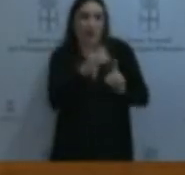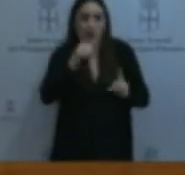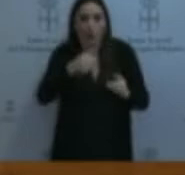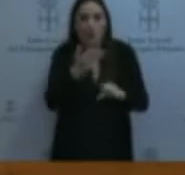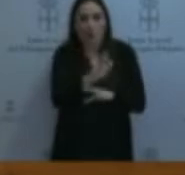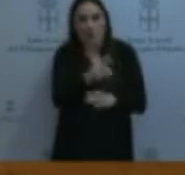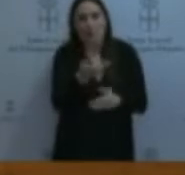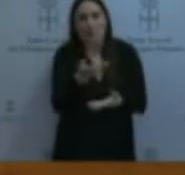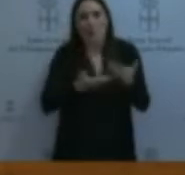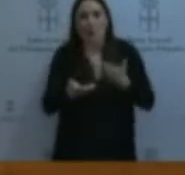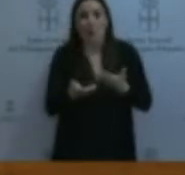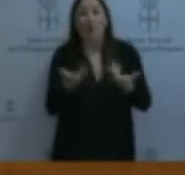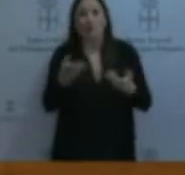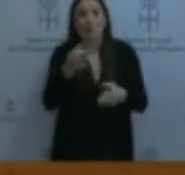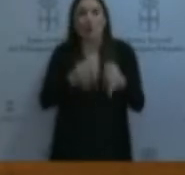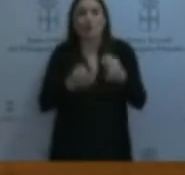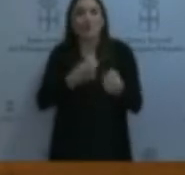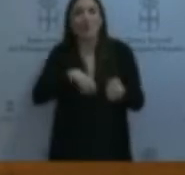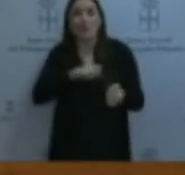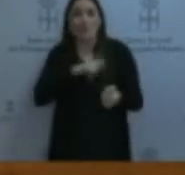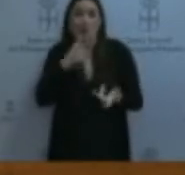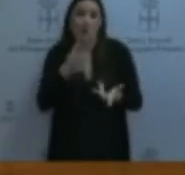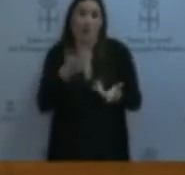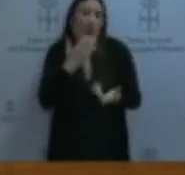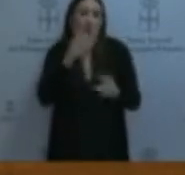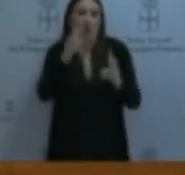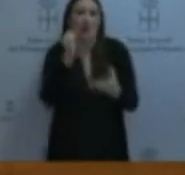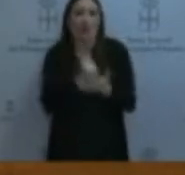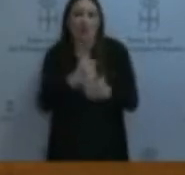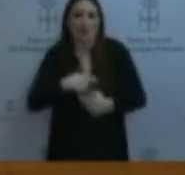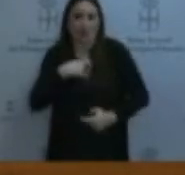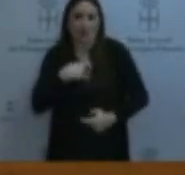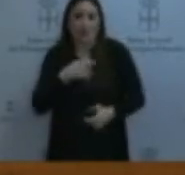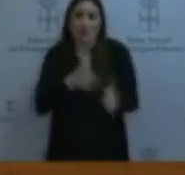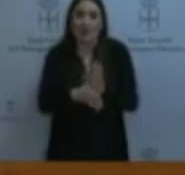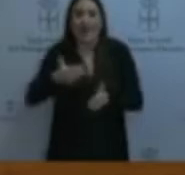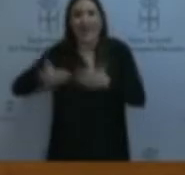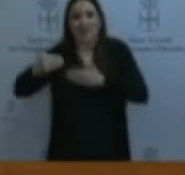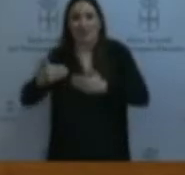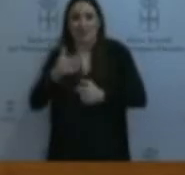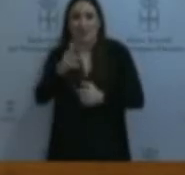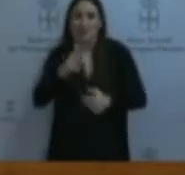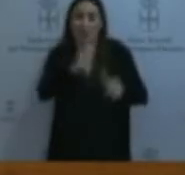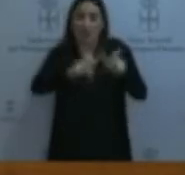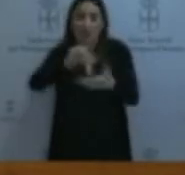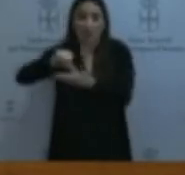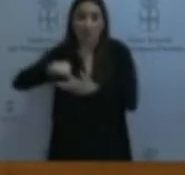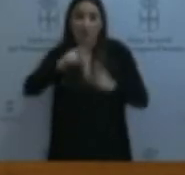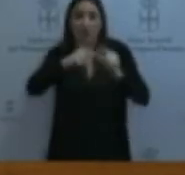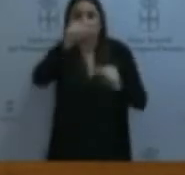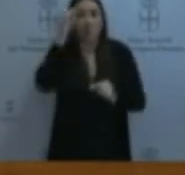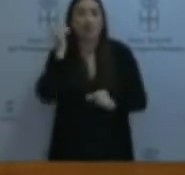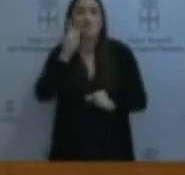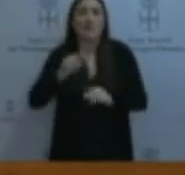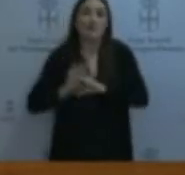está promoviendo la justicia española ante los registros civiles, por ejemplo, supondrán un paso atrás en los derechos de la ciudadanía asturiana y del resto del Estado español,